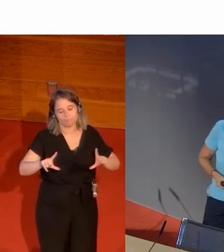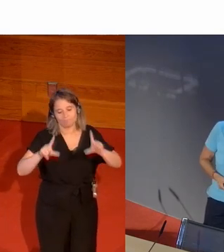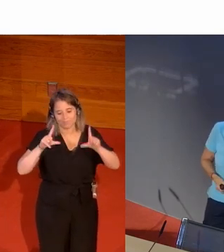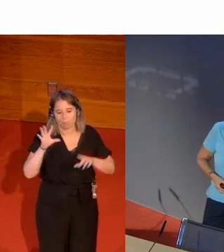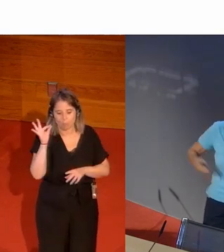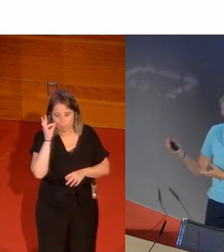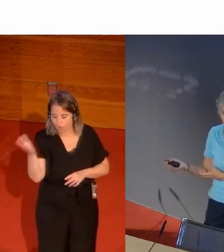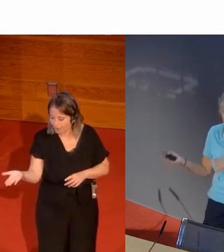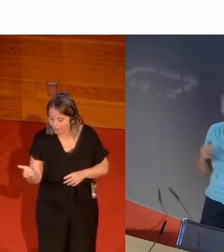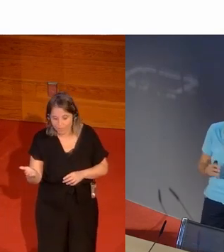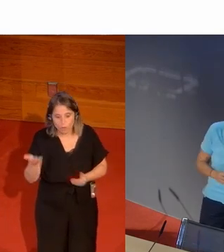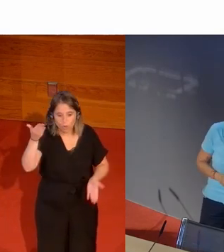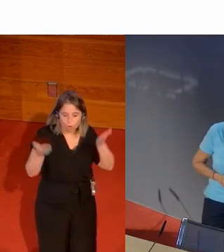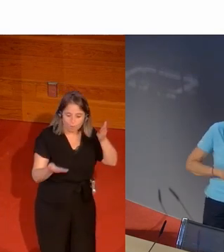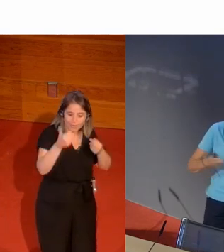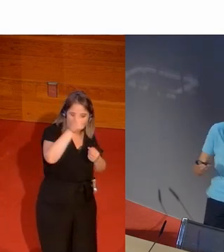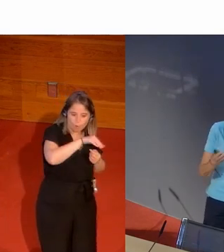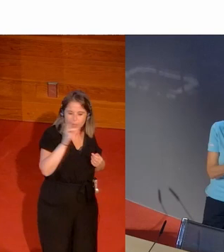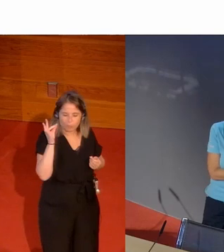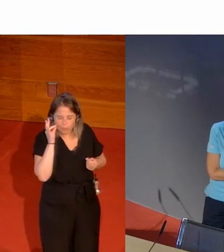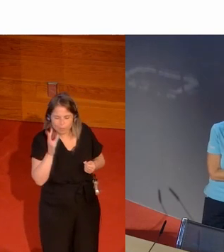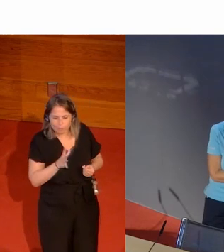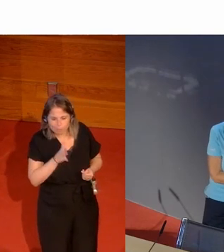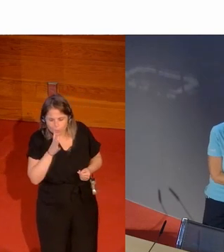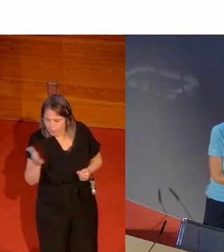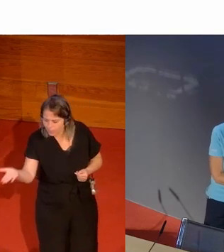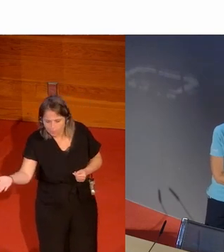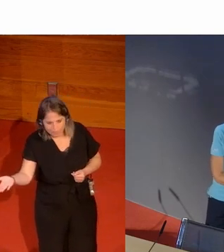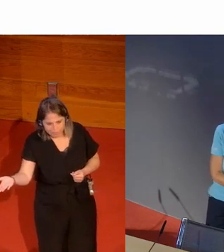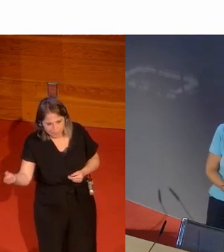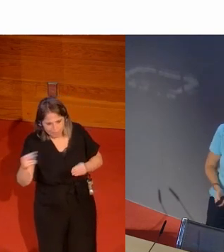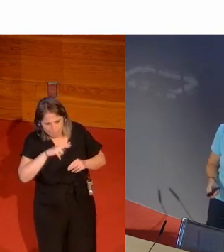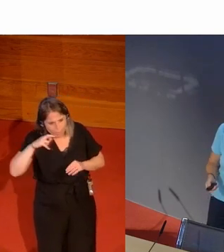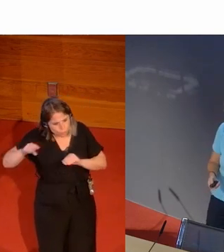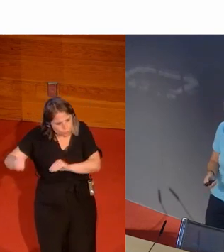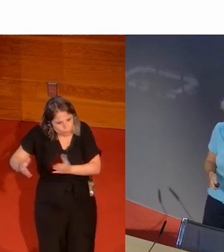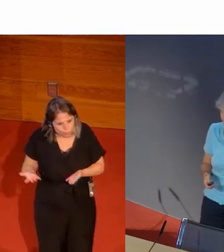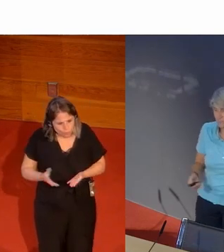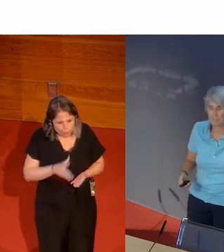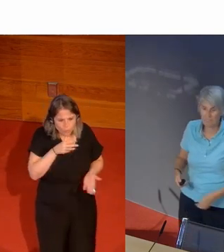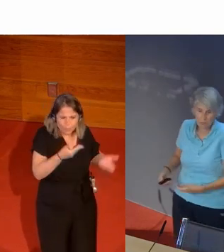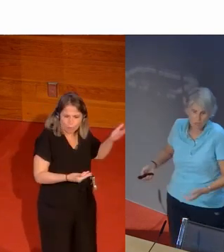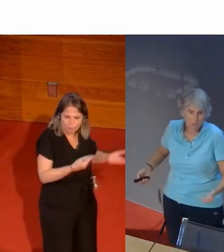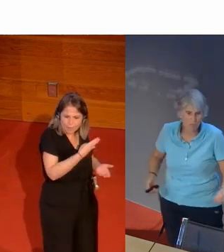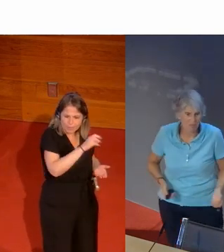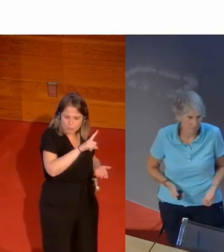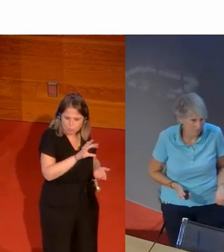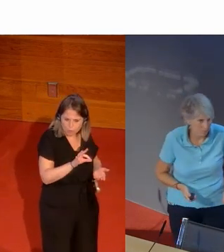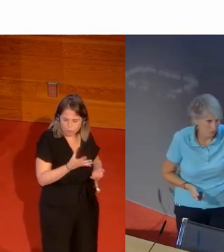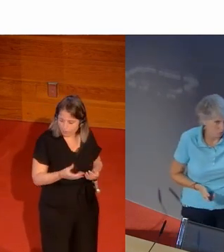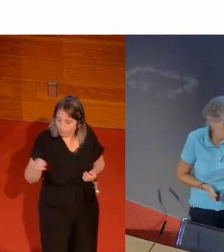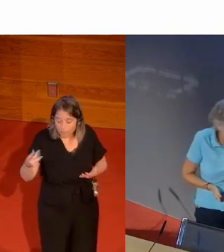y aquí seguimos comparando a una mujer con un hombre ¿por qué? porque ella no tiene peso específico en sí misma pues Ellen Thompson